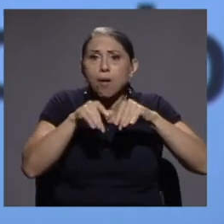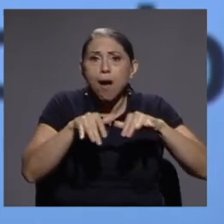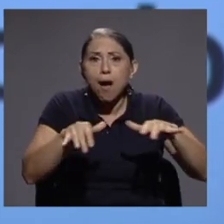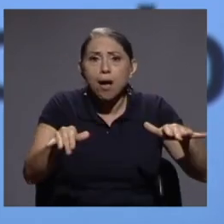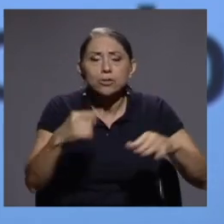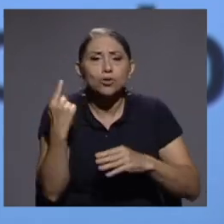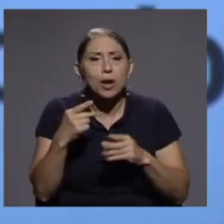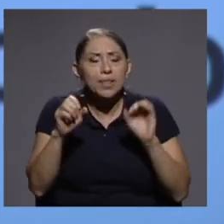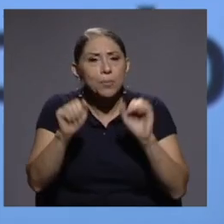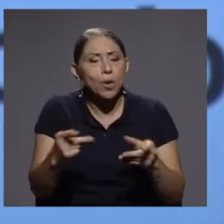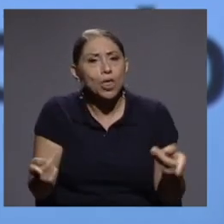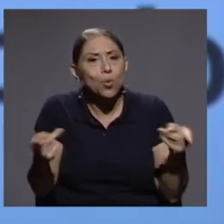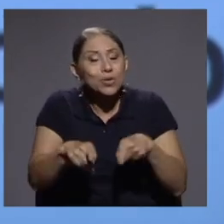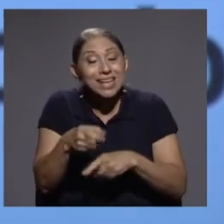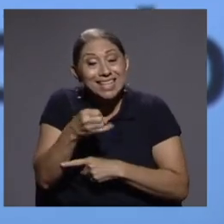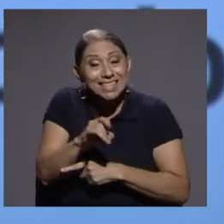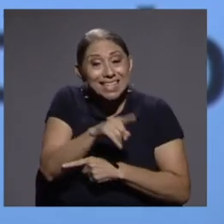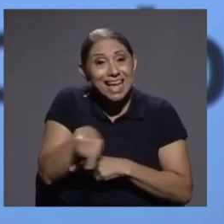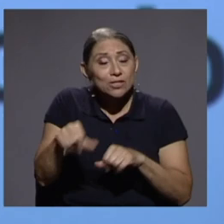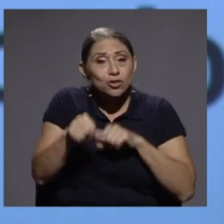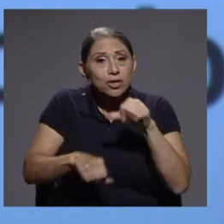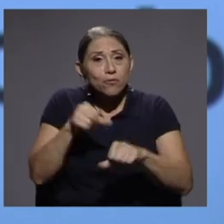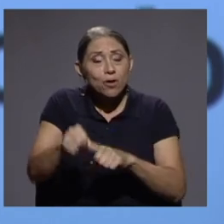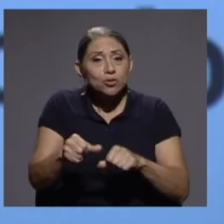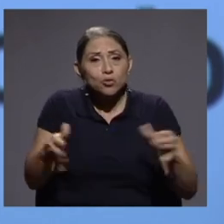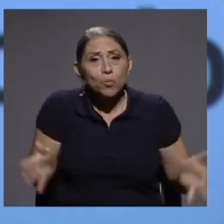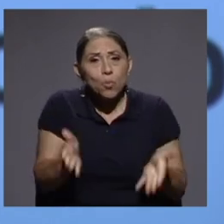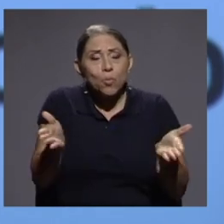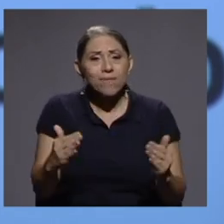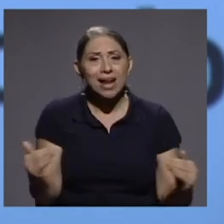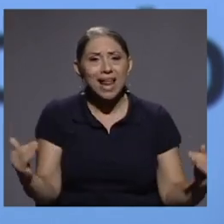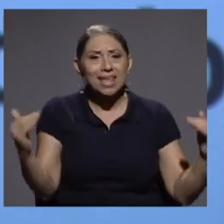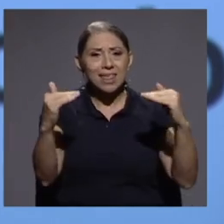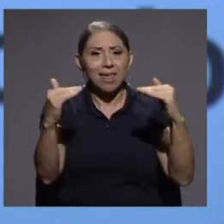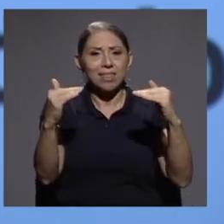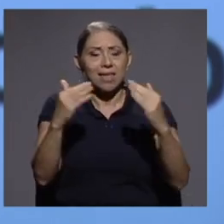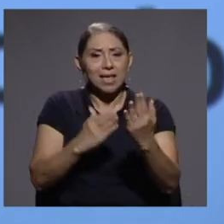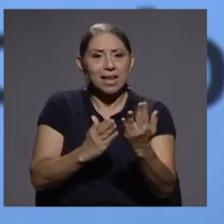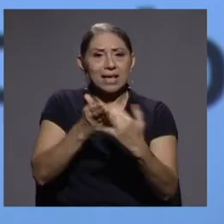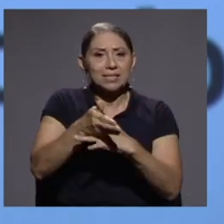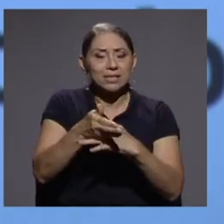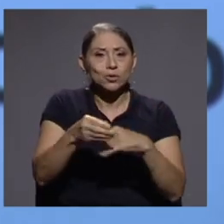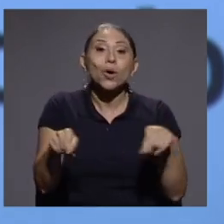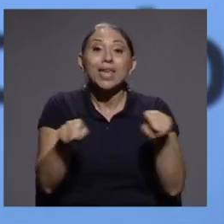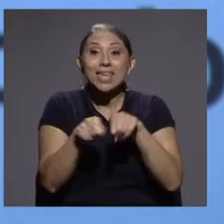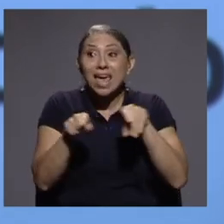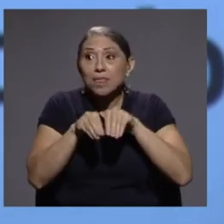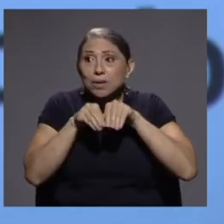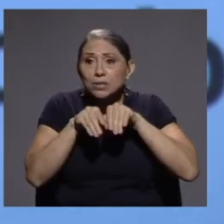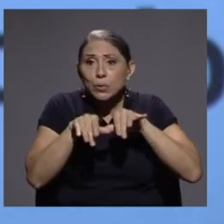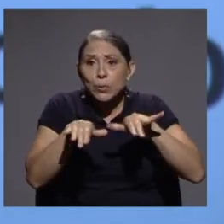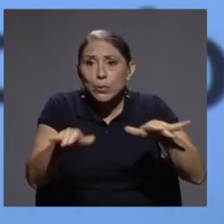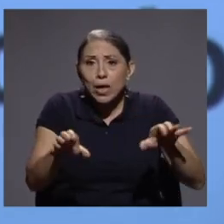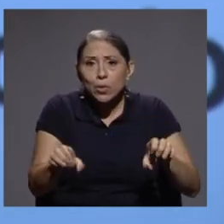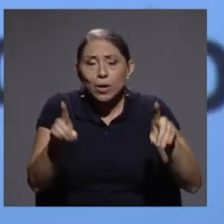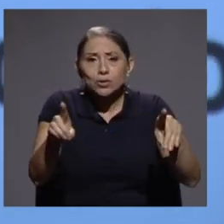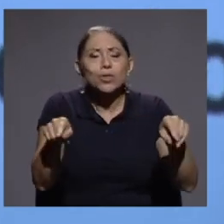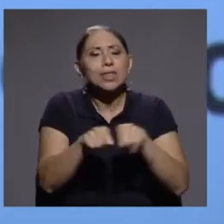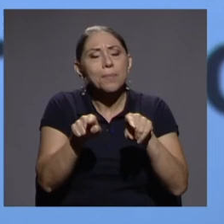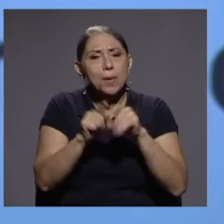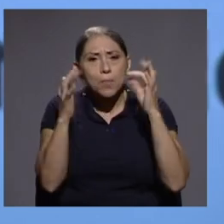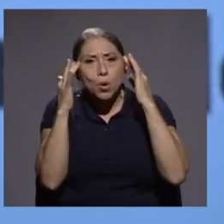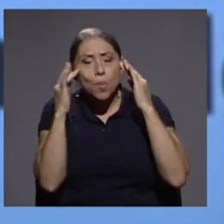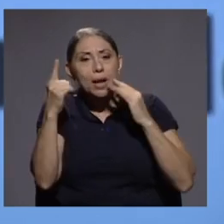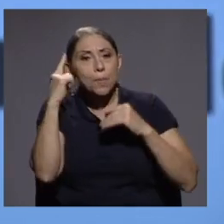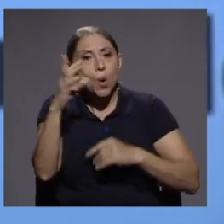estos esfuerzos promuevan la equidad en el acceso. Y además de la cobertura nos debemos preocupar por la calidad